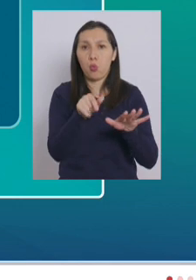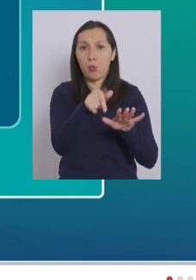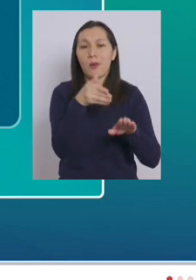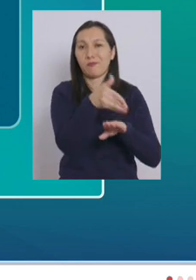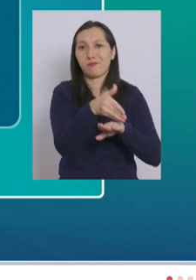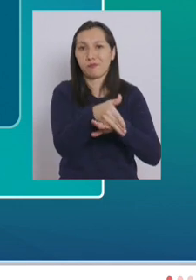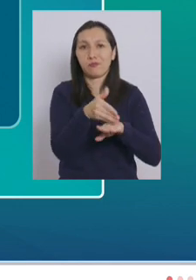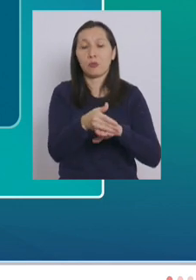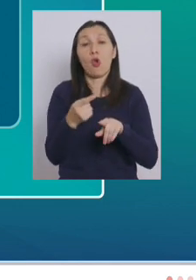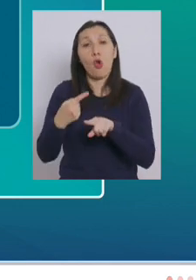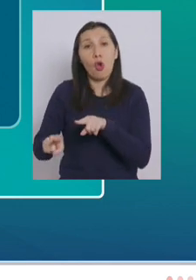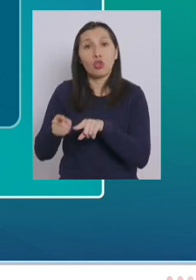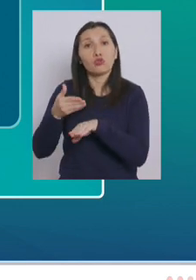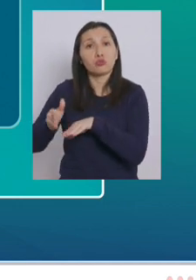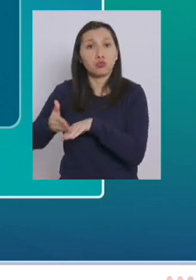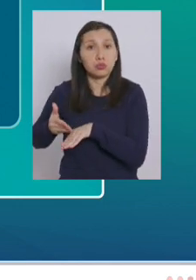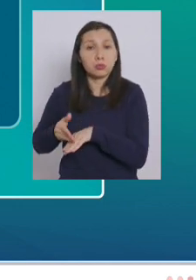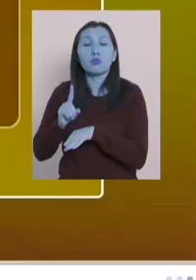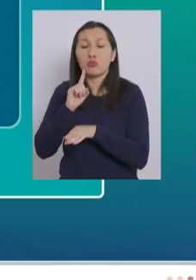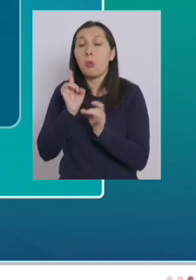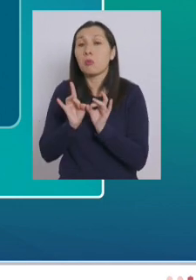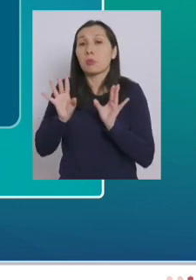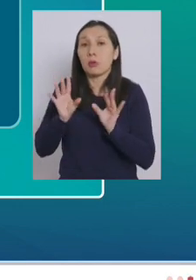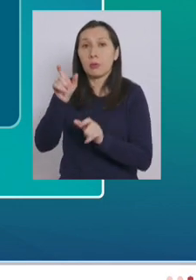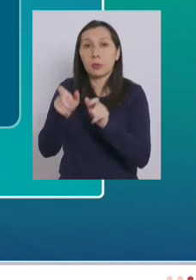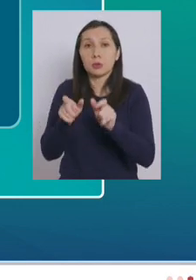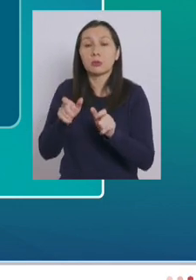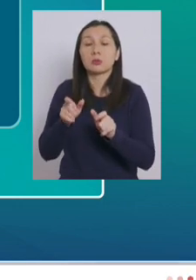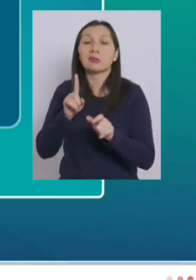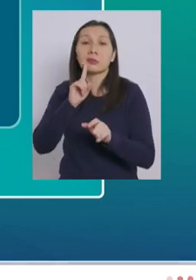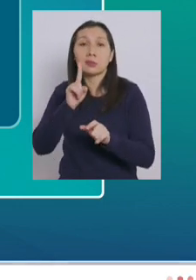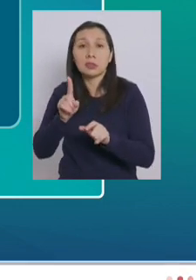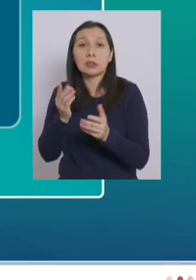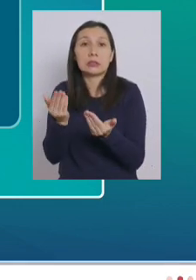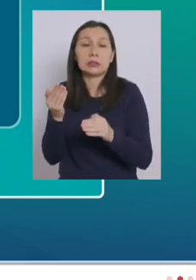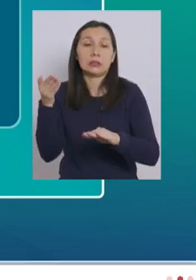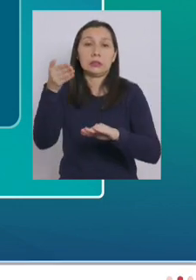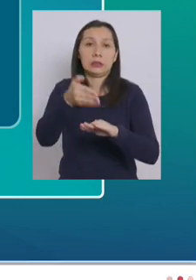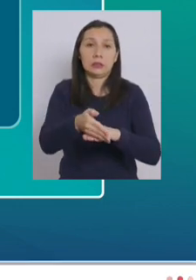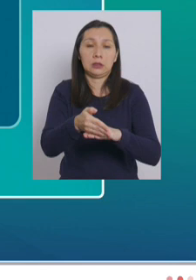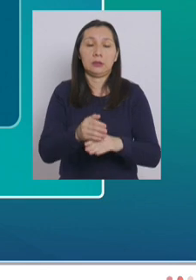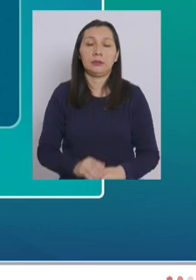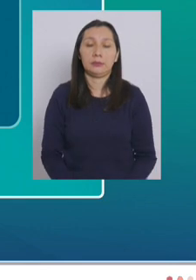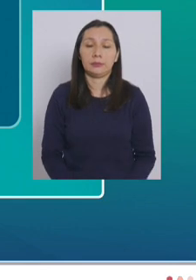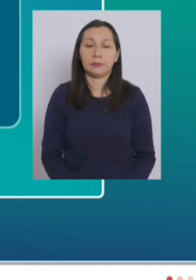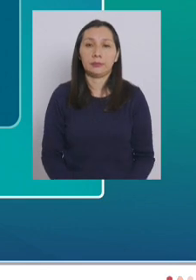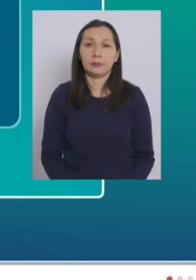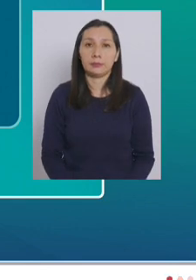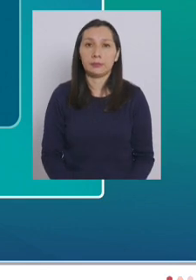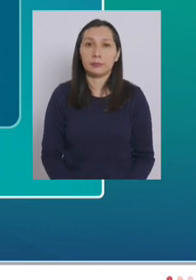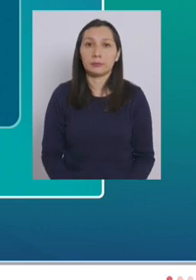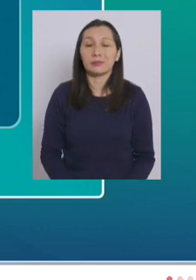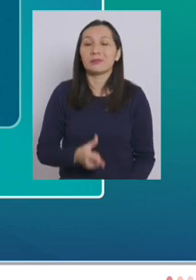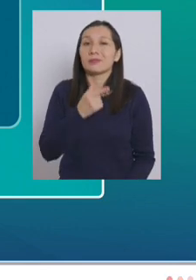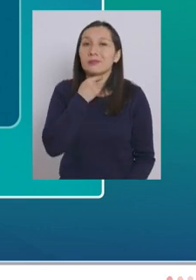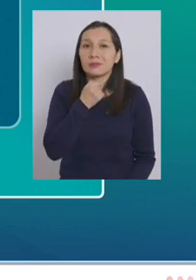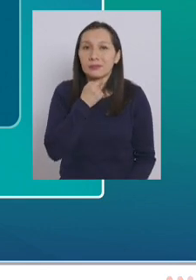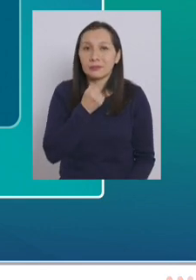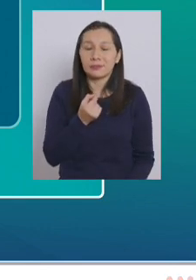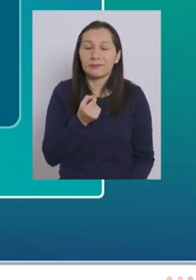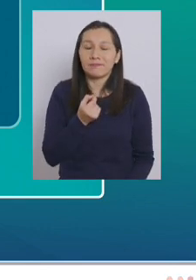estando el resto disponibles para todos que lo necesiten. Quiero hacer